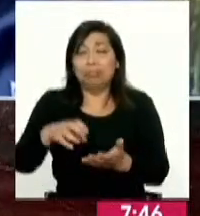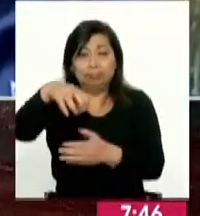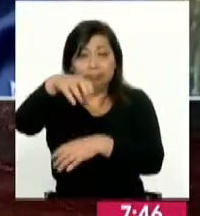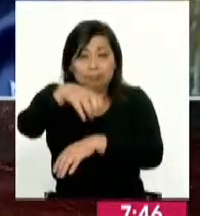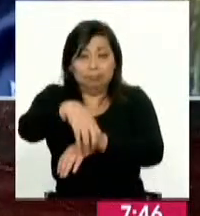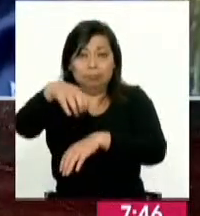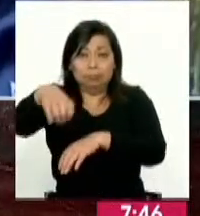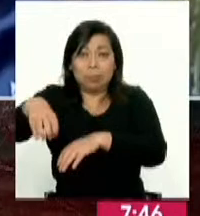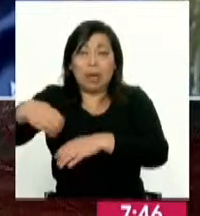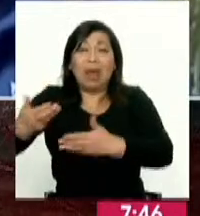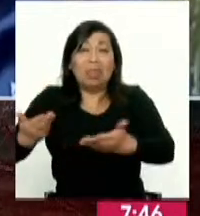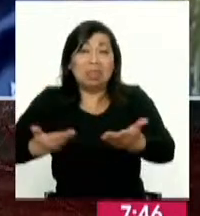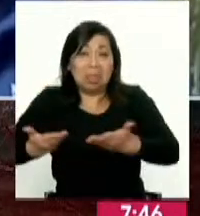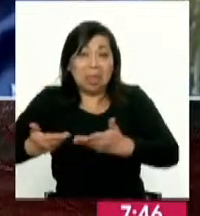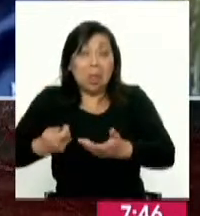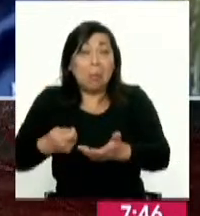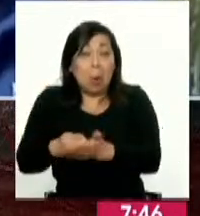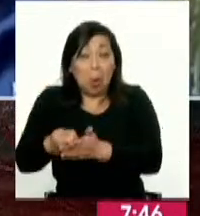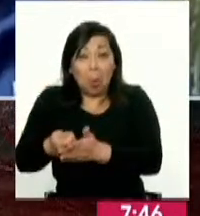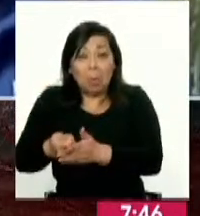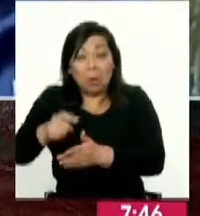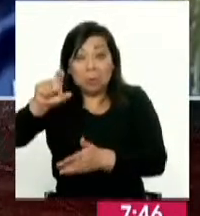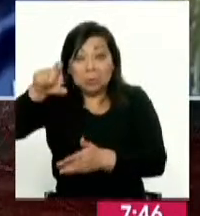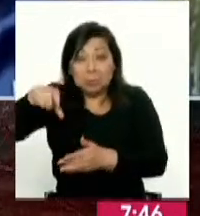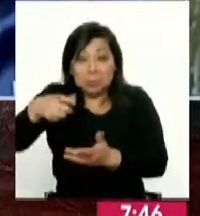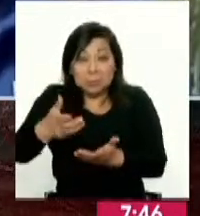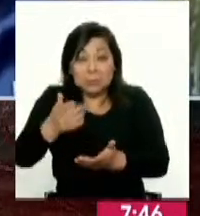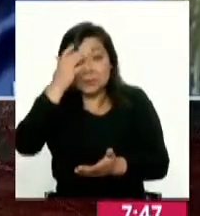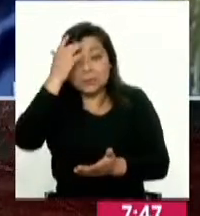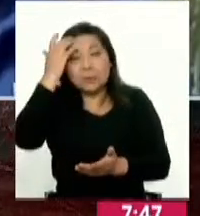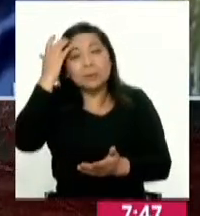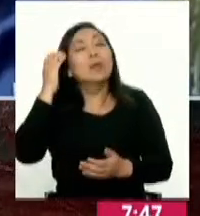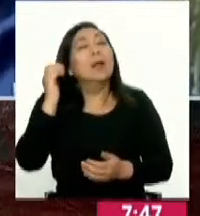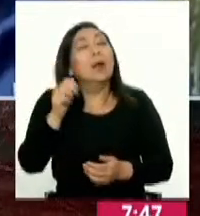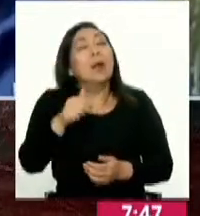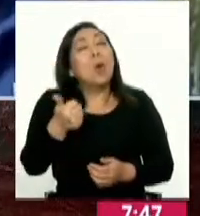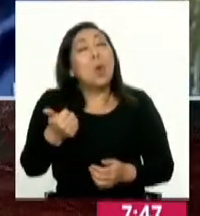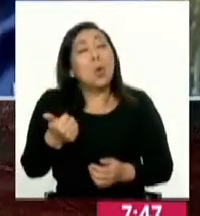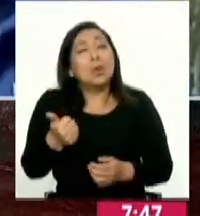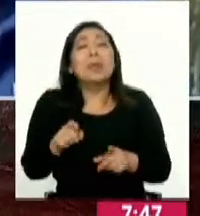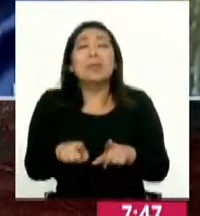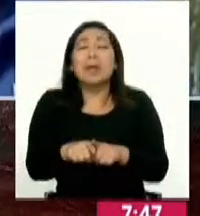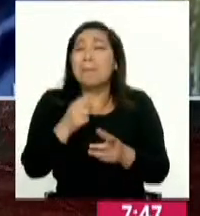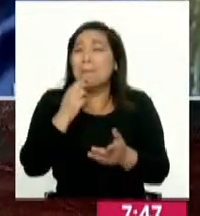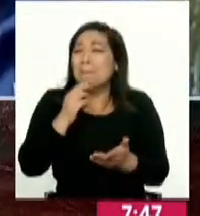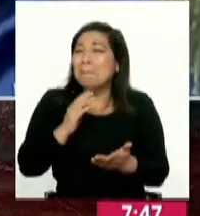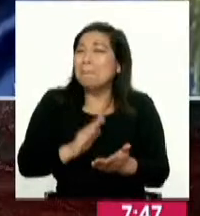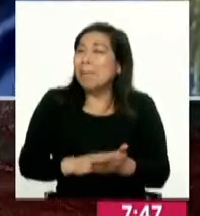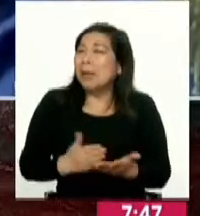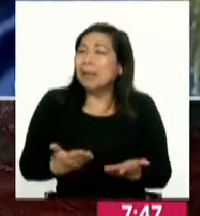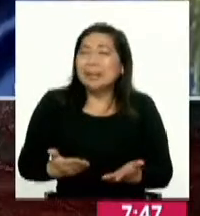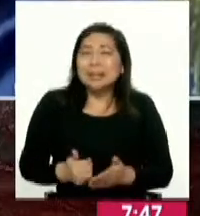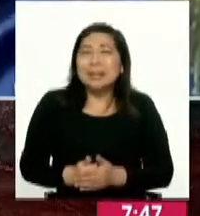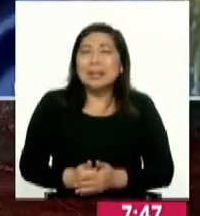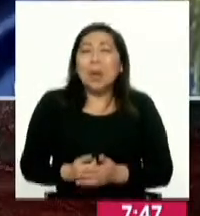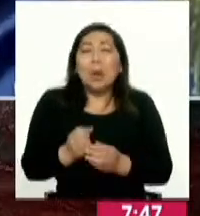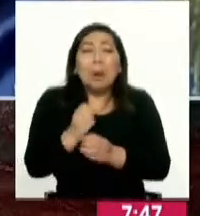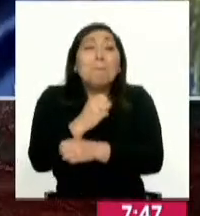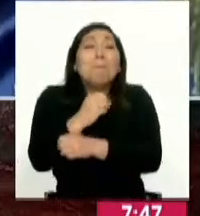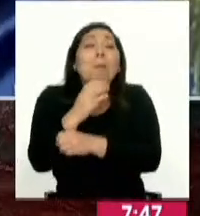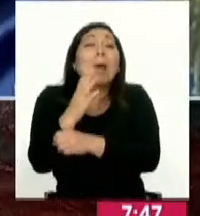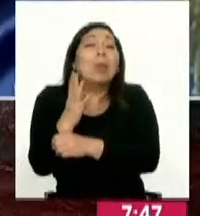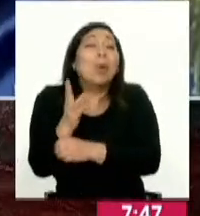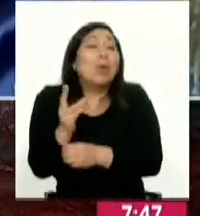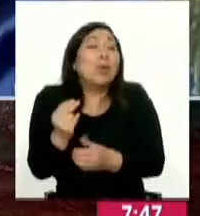o en fin bodegas o tiendas para comprar para recargar igual hay aparatos que están mal o sea el que va de madrugada